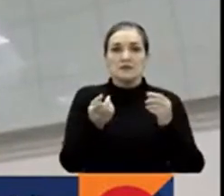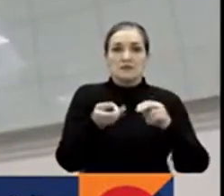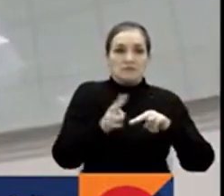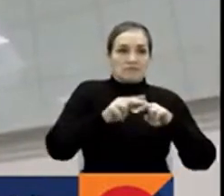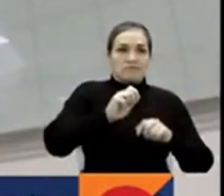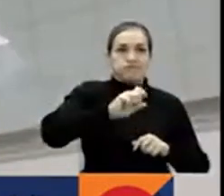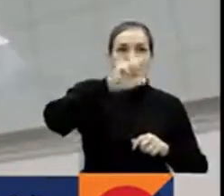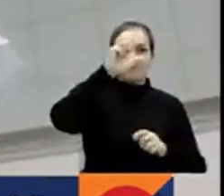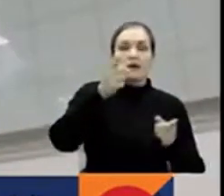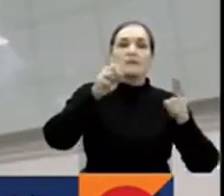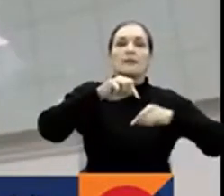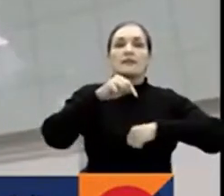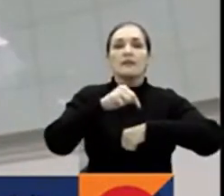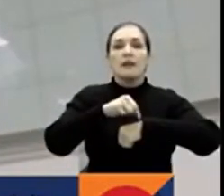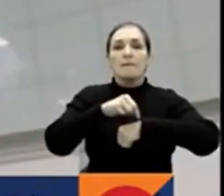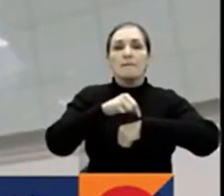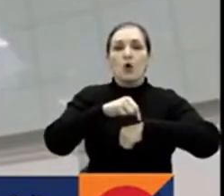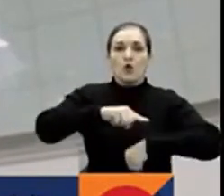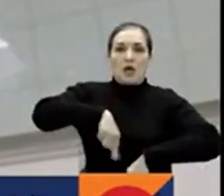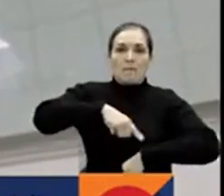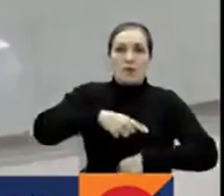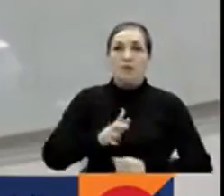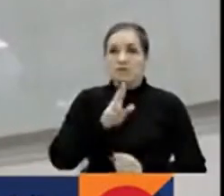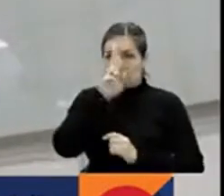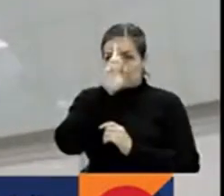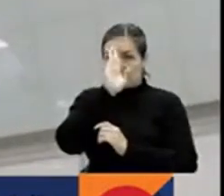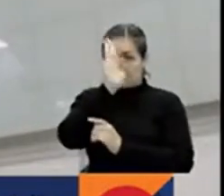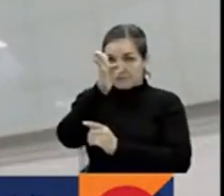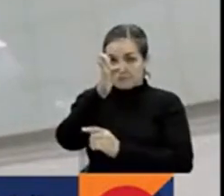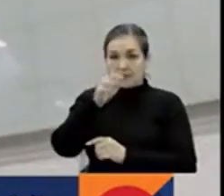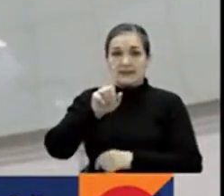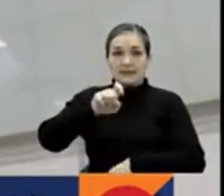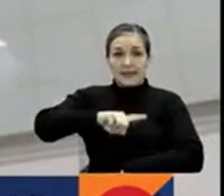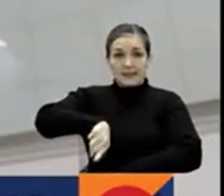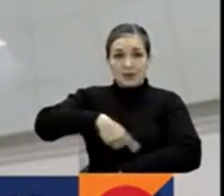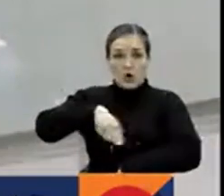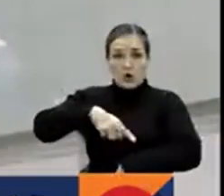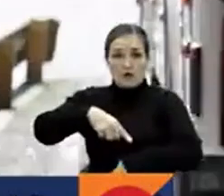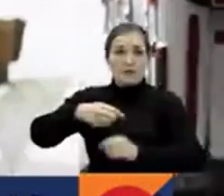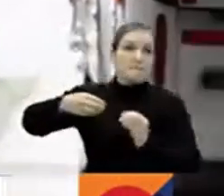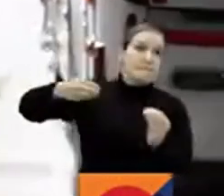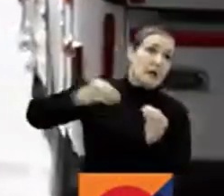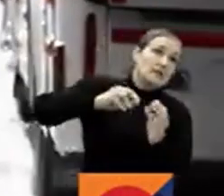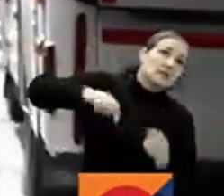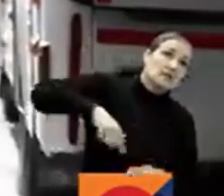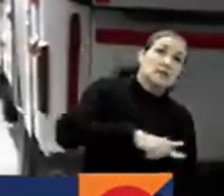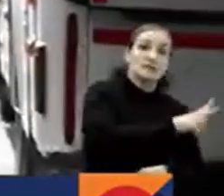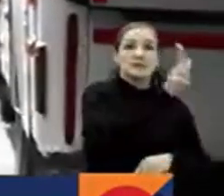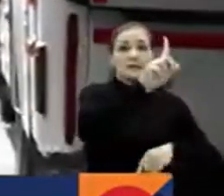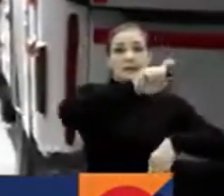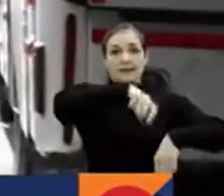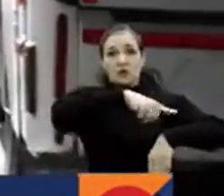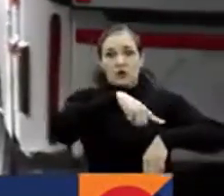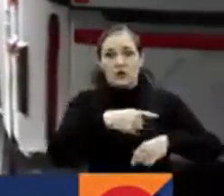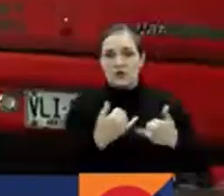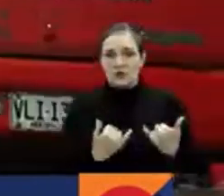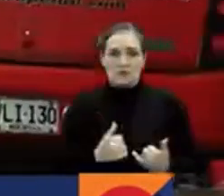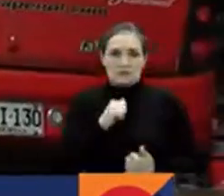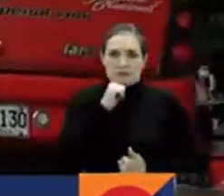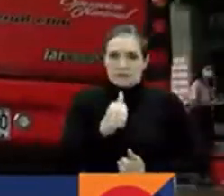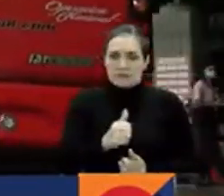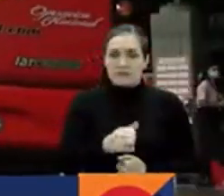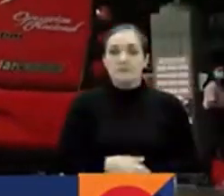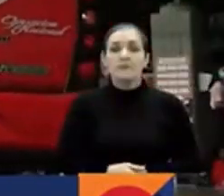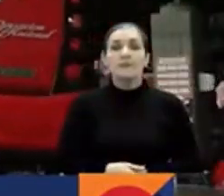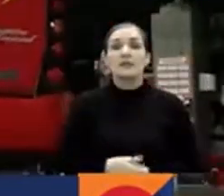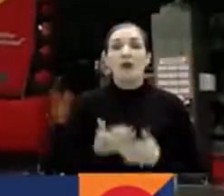el tiempo que se demora, que normalmente son seis horas más de recorrido. Por ahora los avances entre el gobierno nacional y